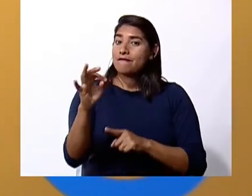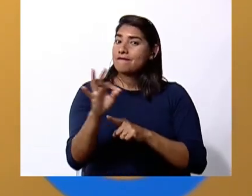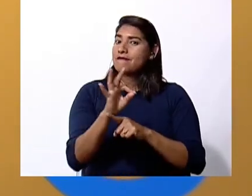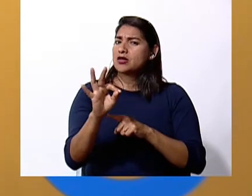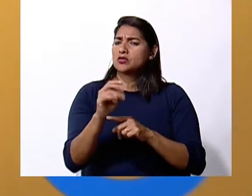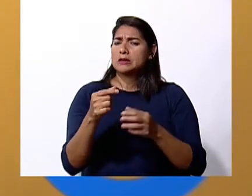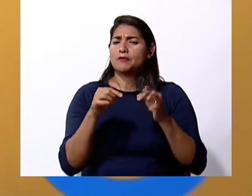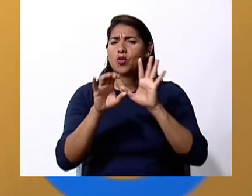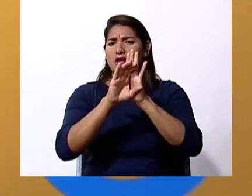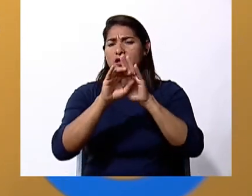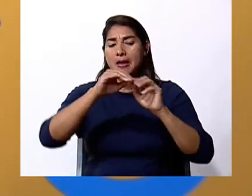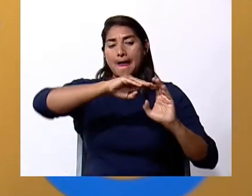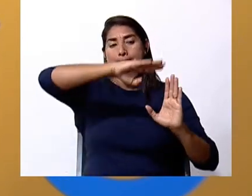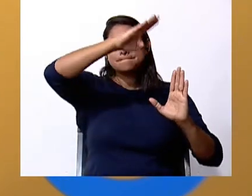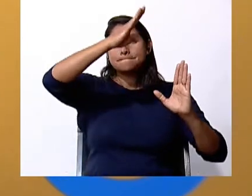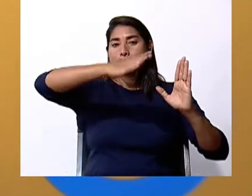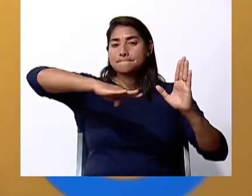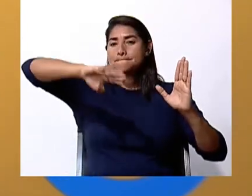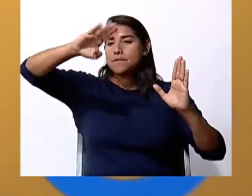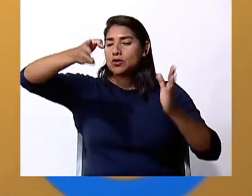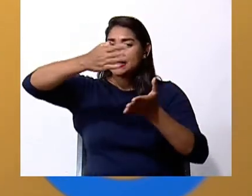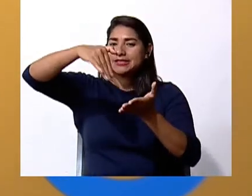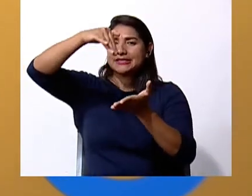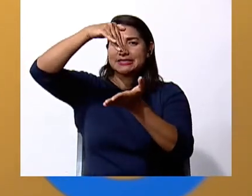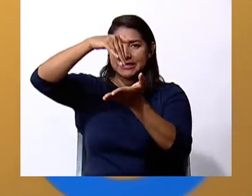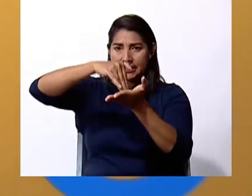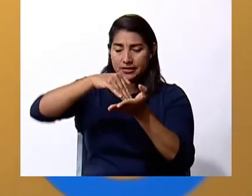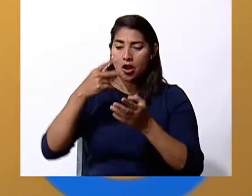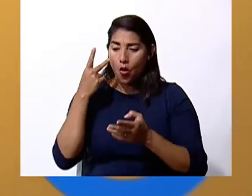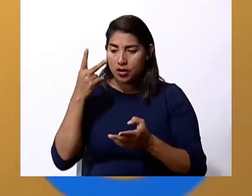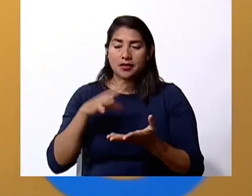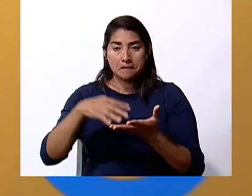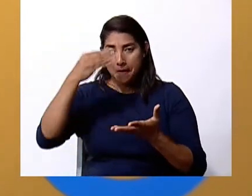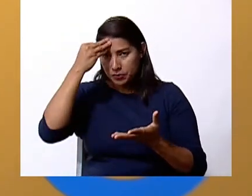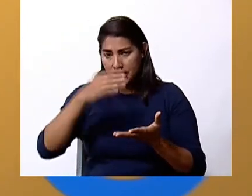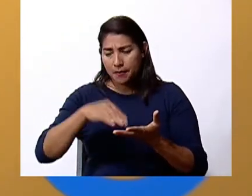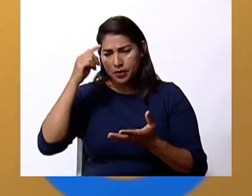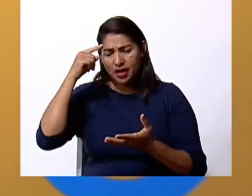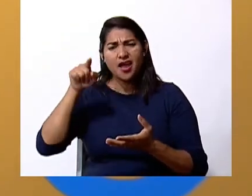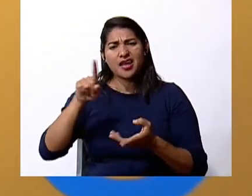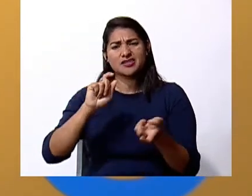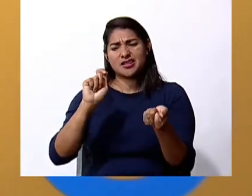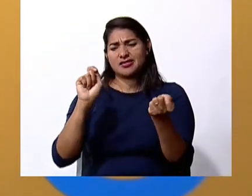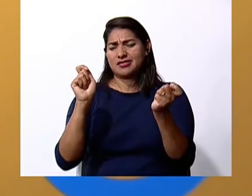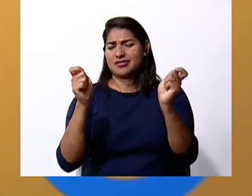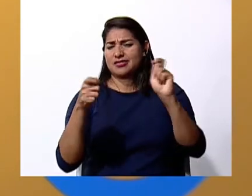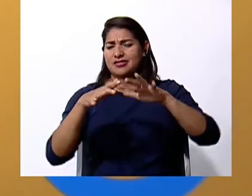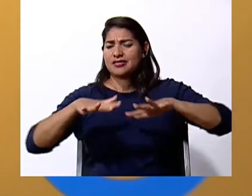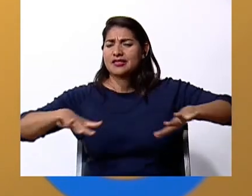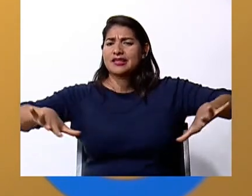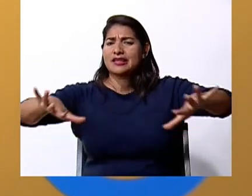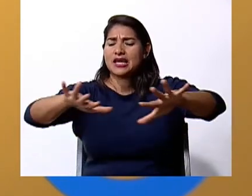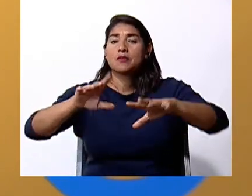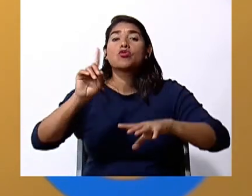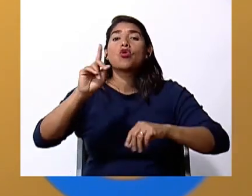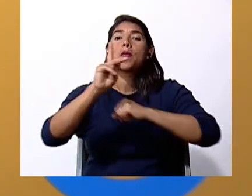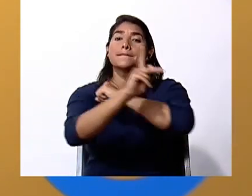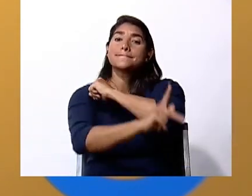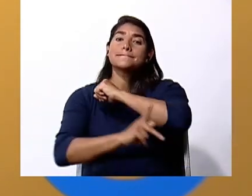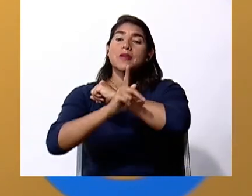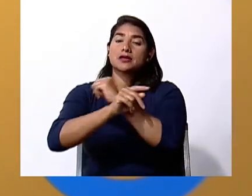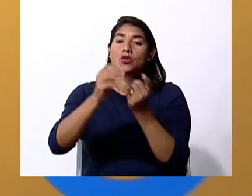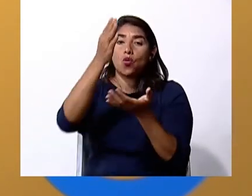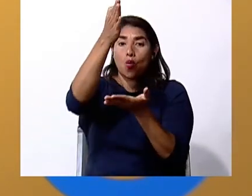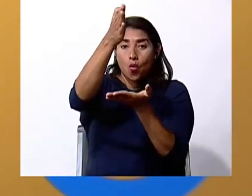que es el eje montañoso central eso lo vamos a ver ahorita ese modifica el clima del país que lo